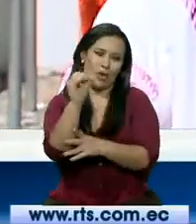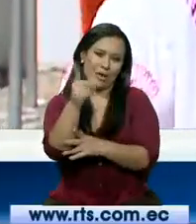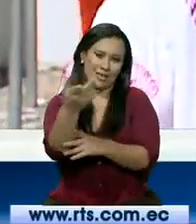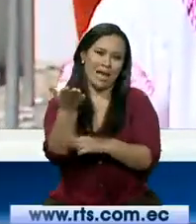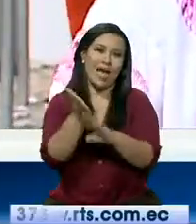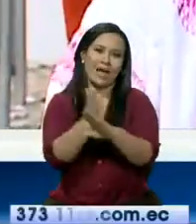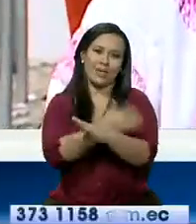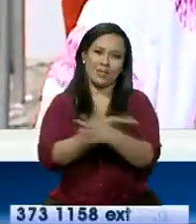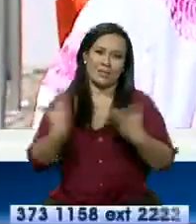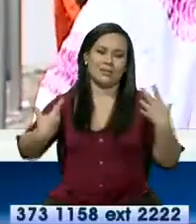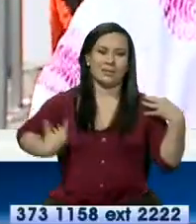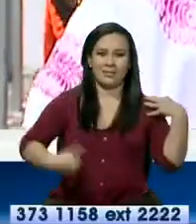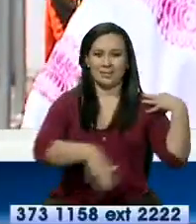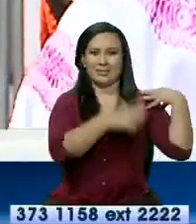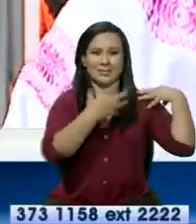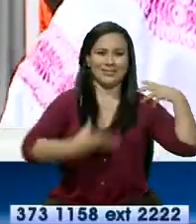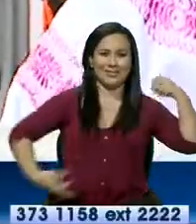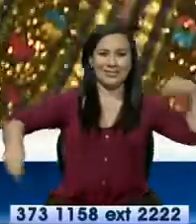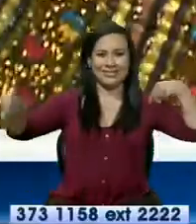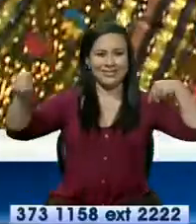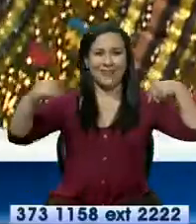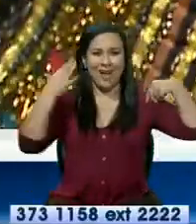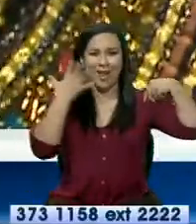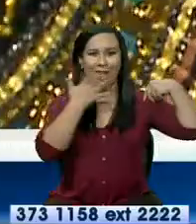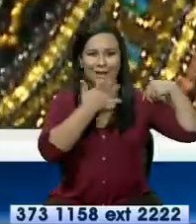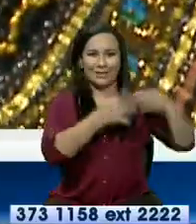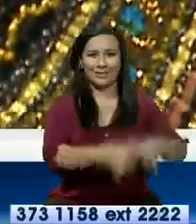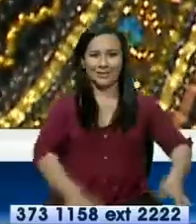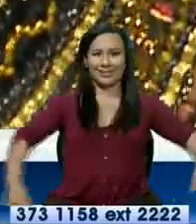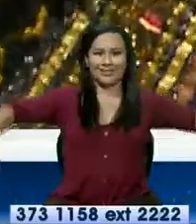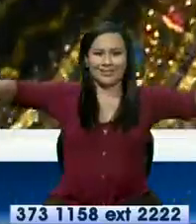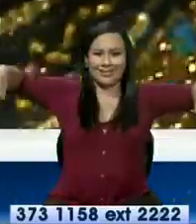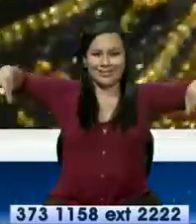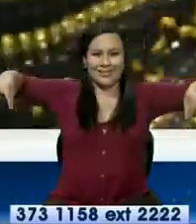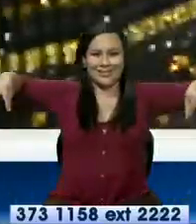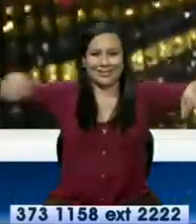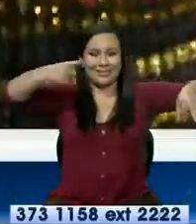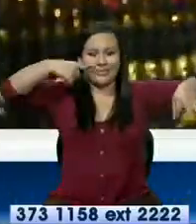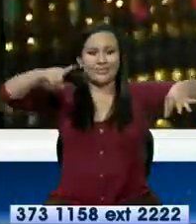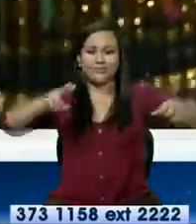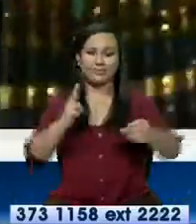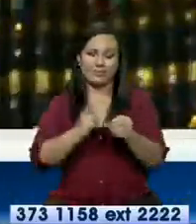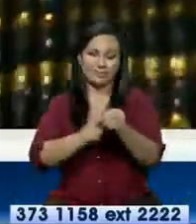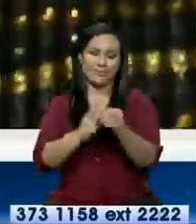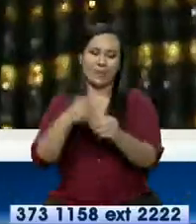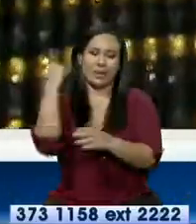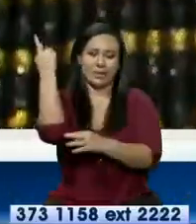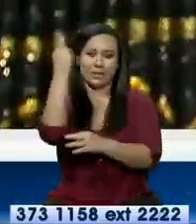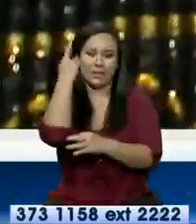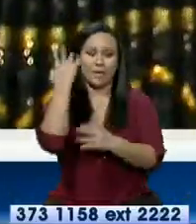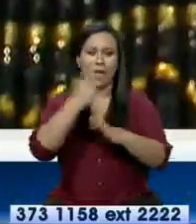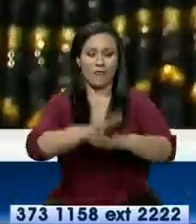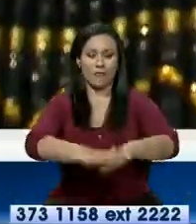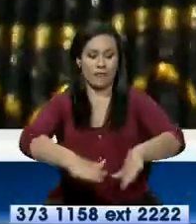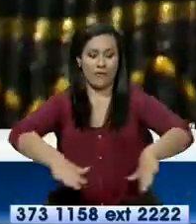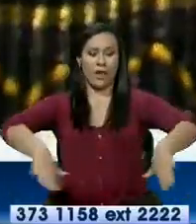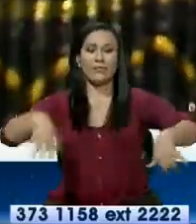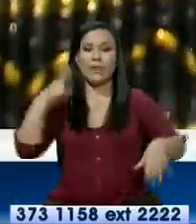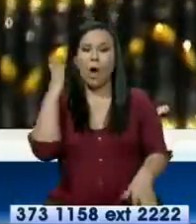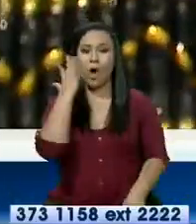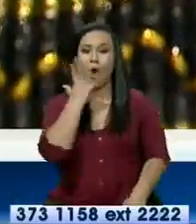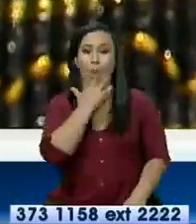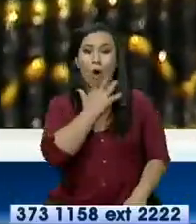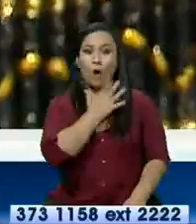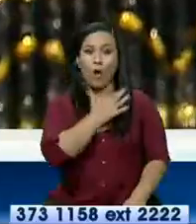ancestrales a este personaje que interviene en las celebraciones. Tiene la falda de colores